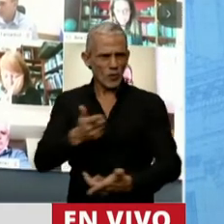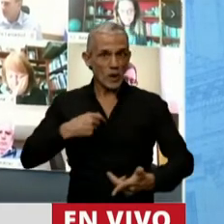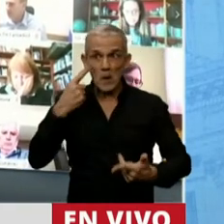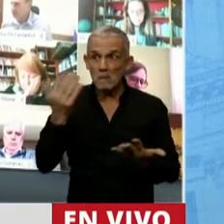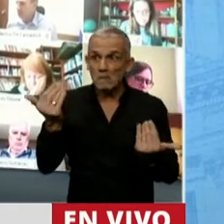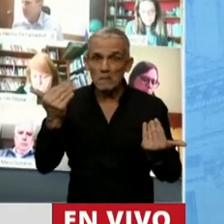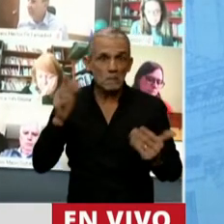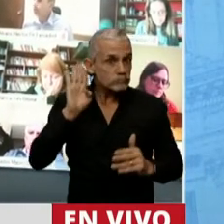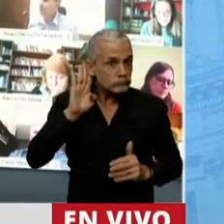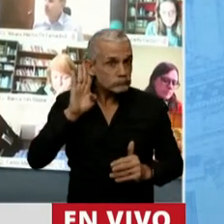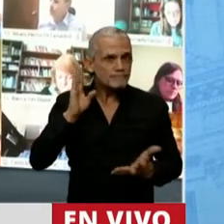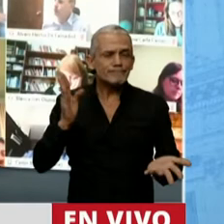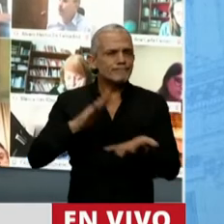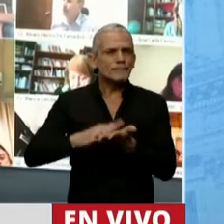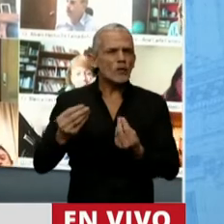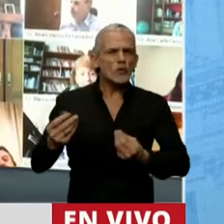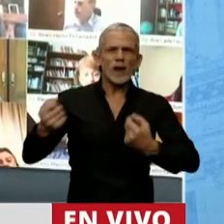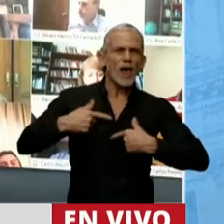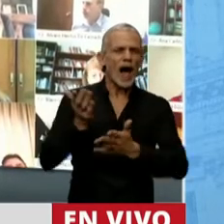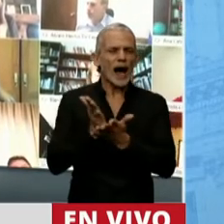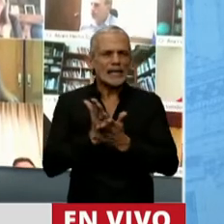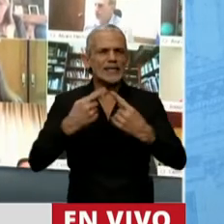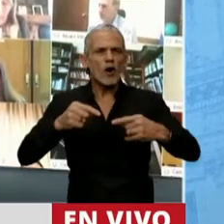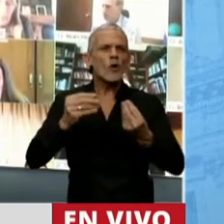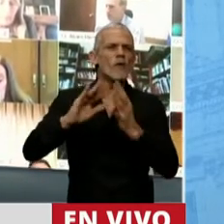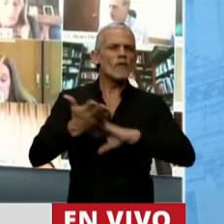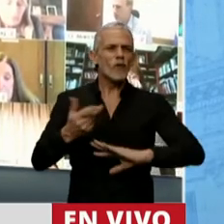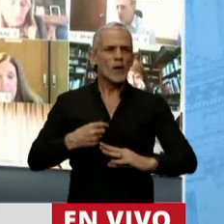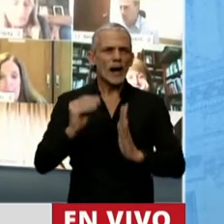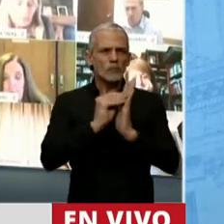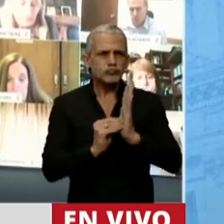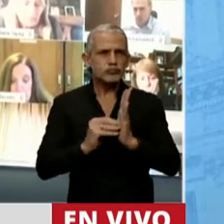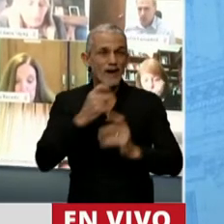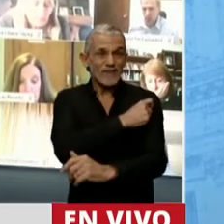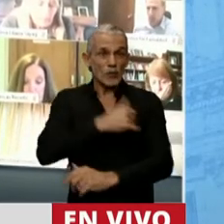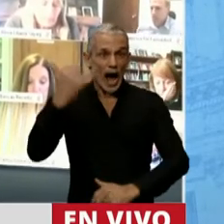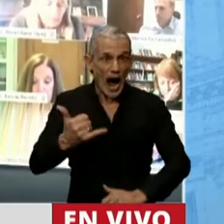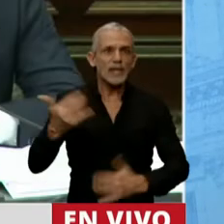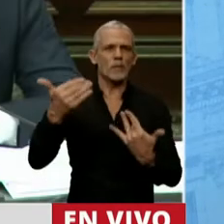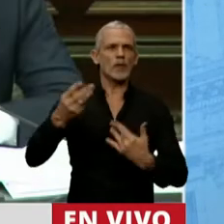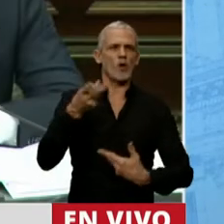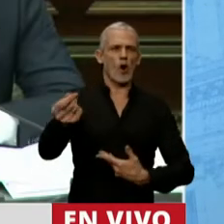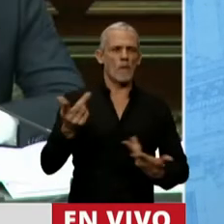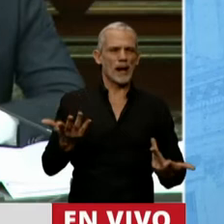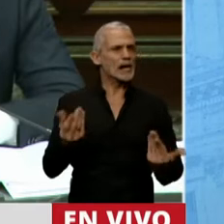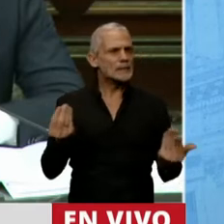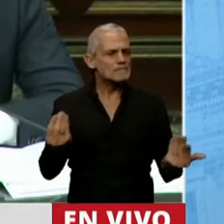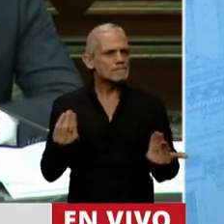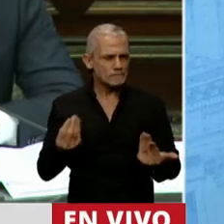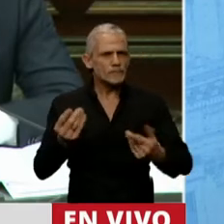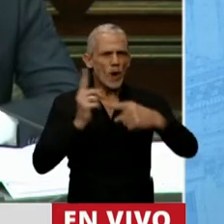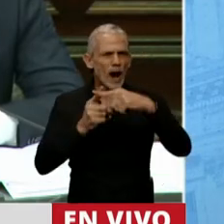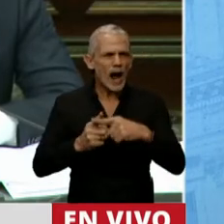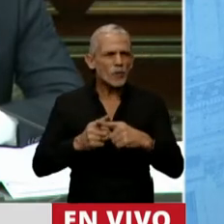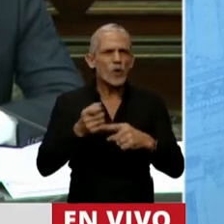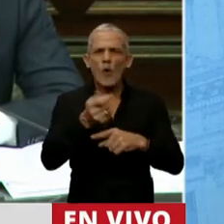escuchado ni una palabra que se nos dé alguna garantía o facilidad para que si aparece la vacuna podamos adquirirla. ¿Cuál es la estimación